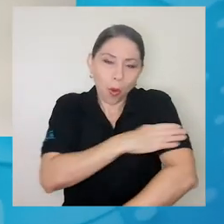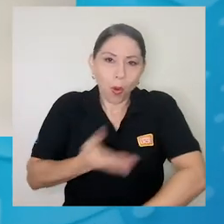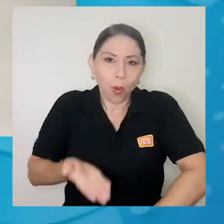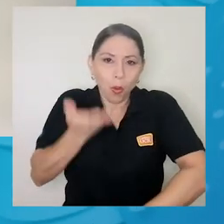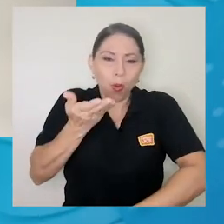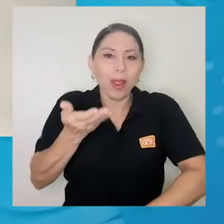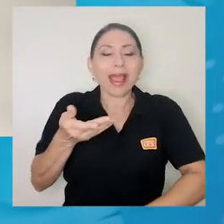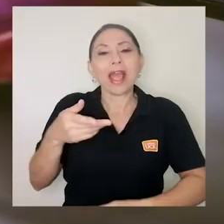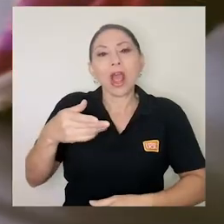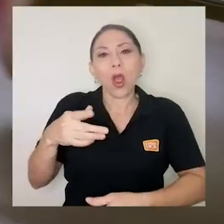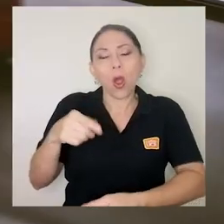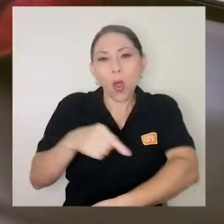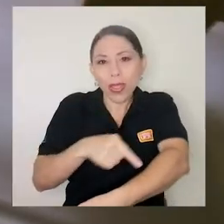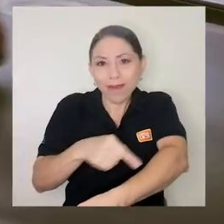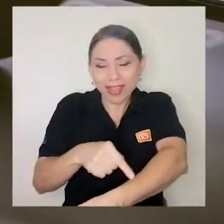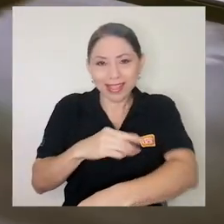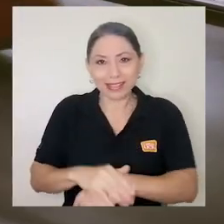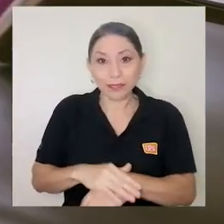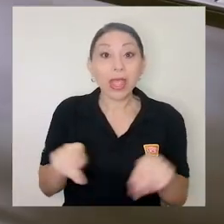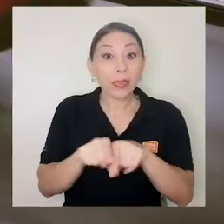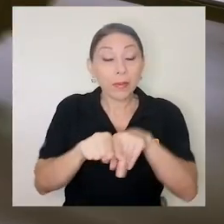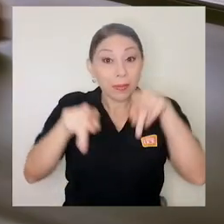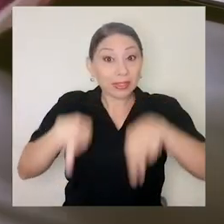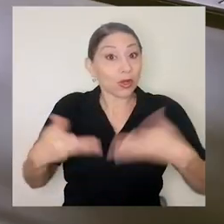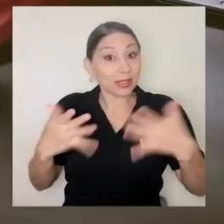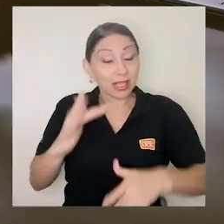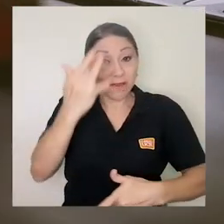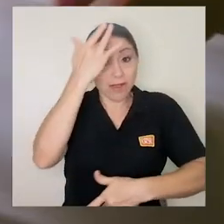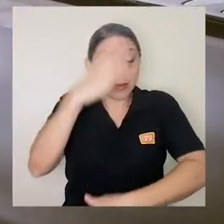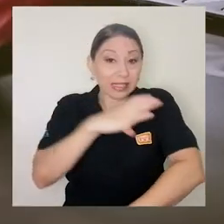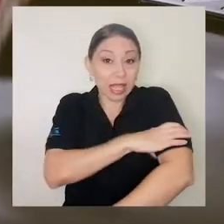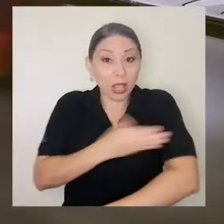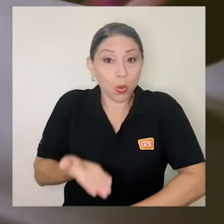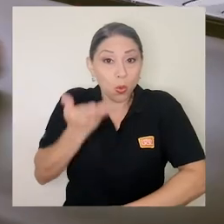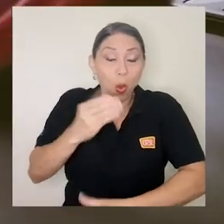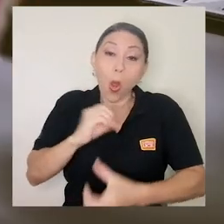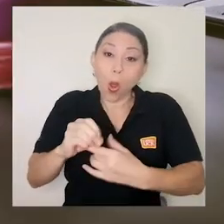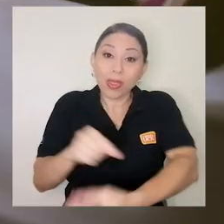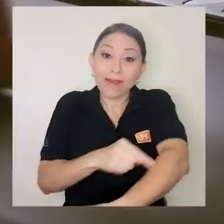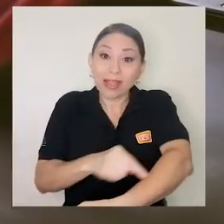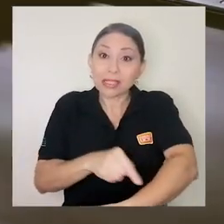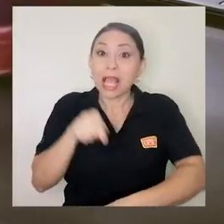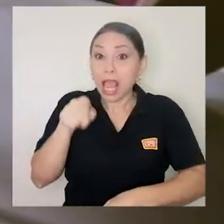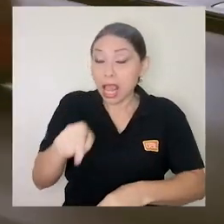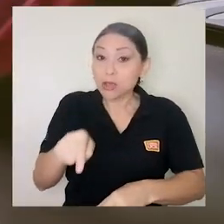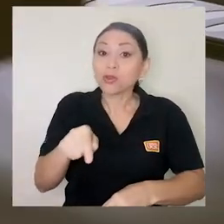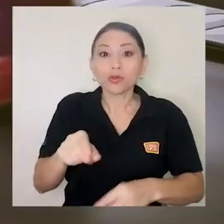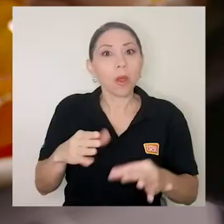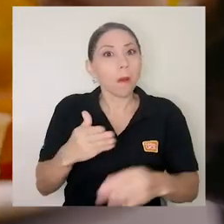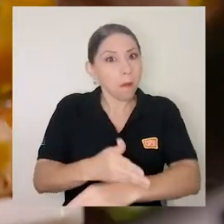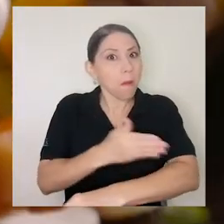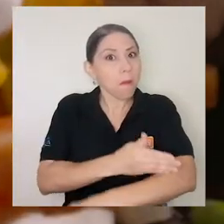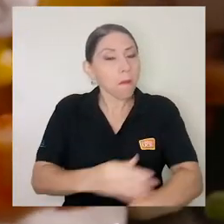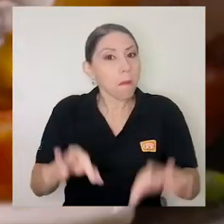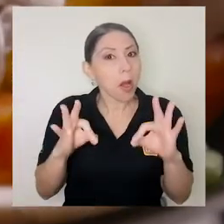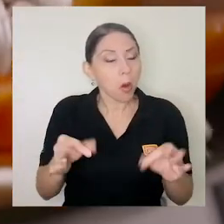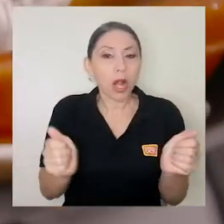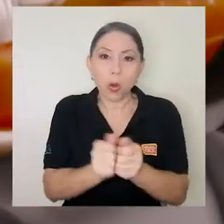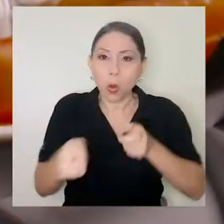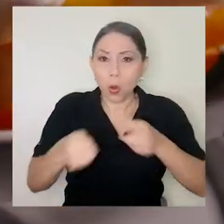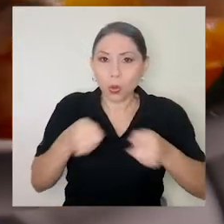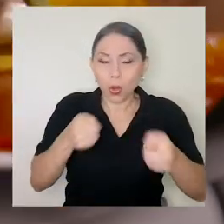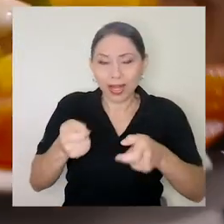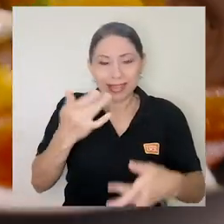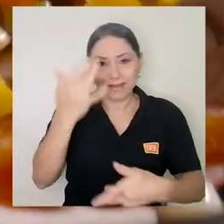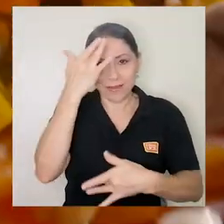como diabetes e incluso en aquellos que ya padecen hipertensión o diabetes tienden a mejorar de esta misma forma el control de estas